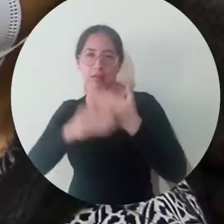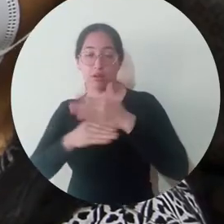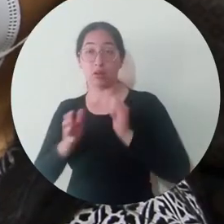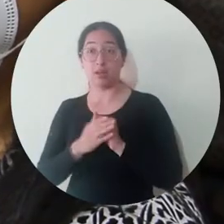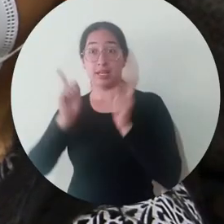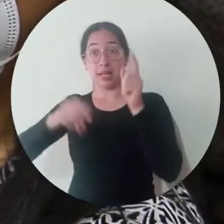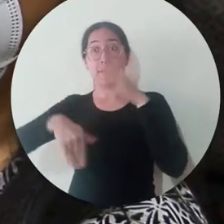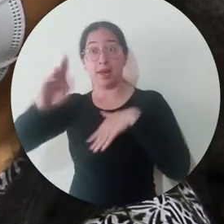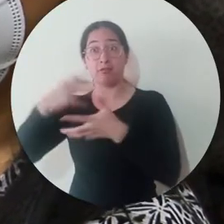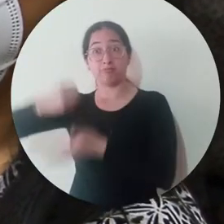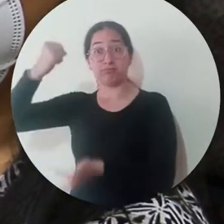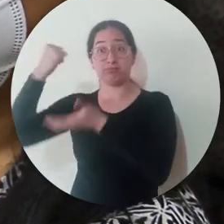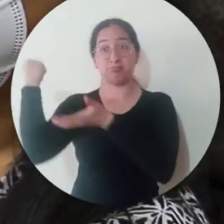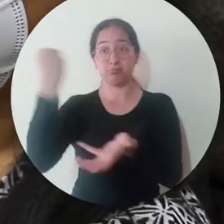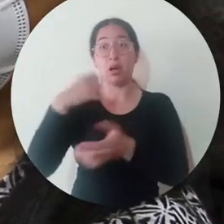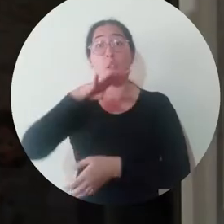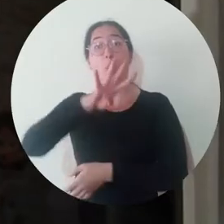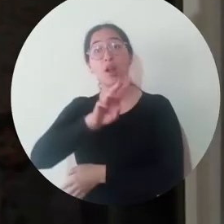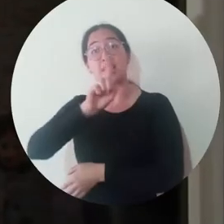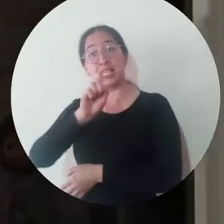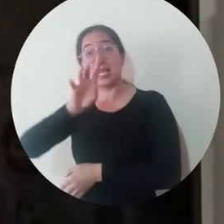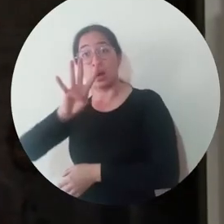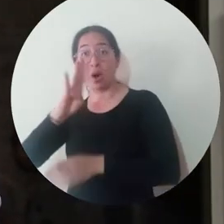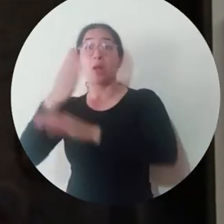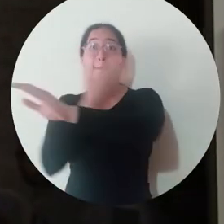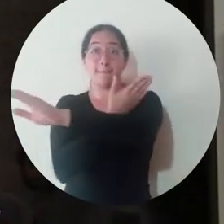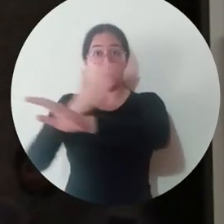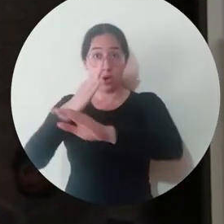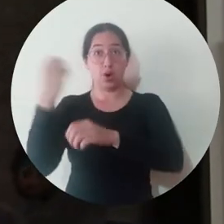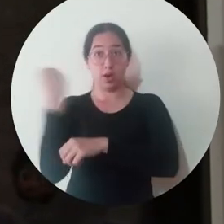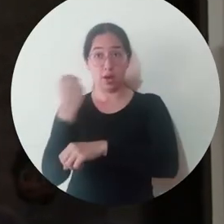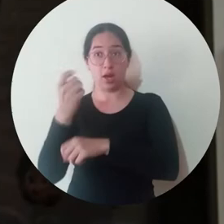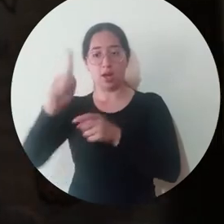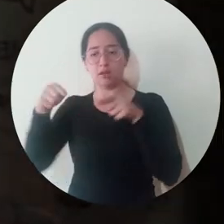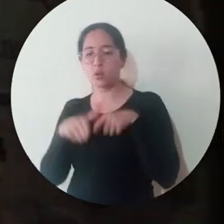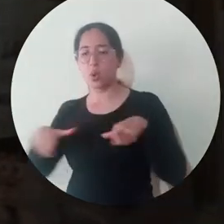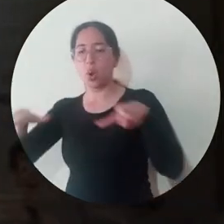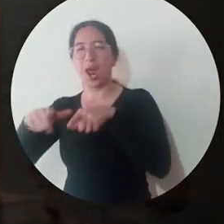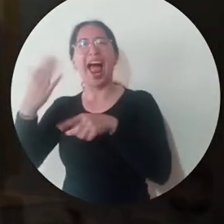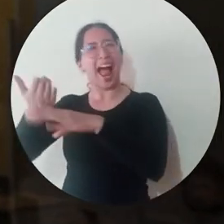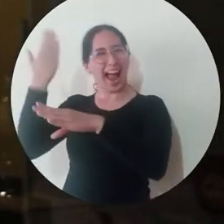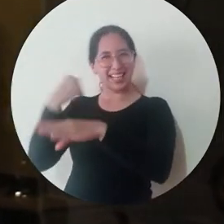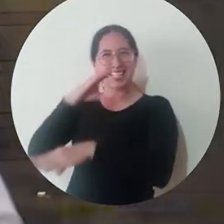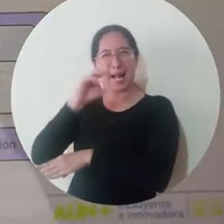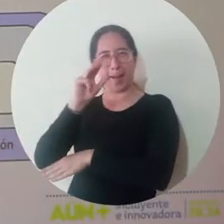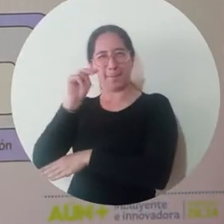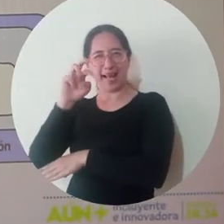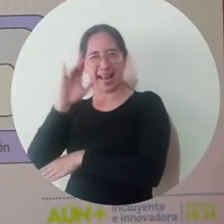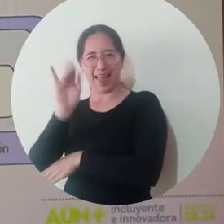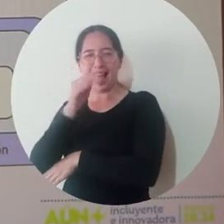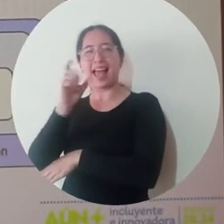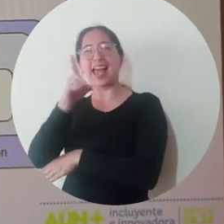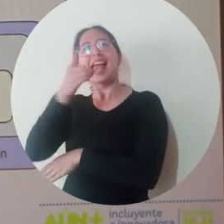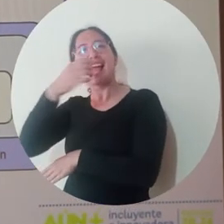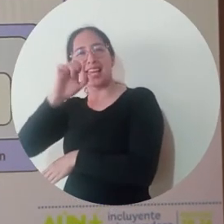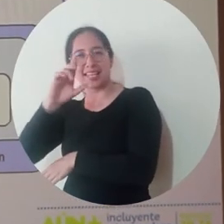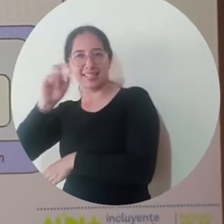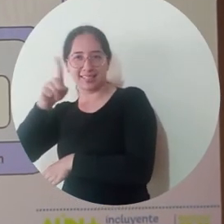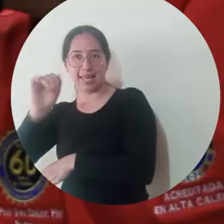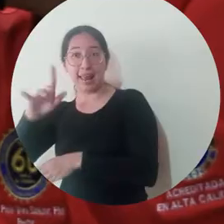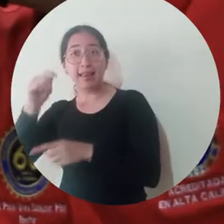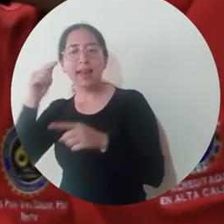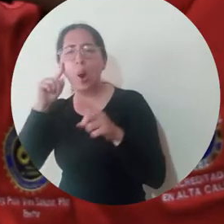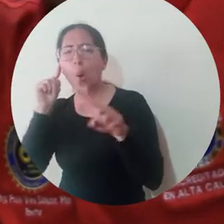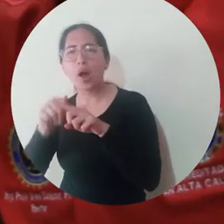El laboratorio, que recibió una inversión de más de 464 millones de pesos, está ubicado en la antigua Cámara de GESEL y servirá para registrar,